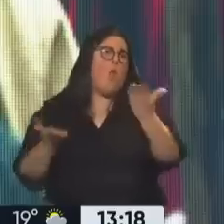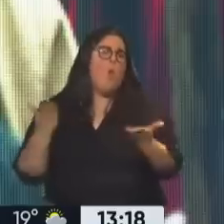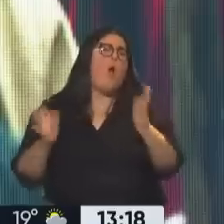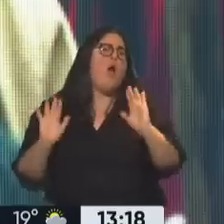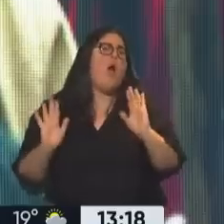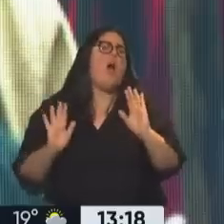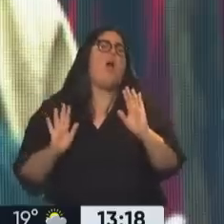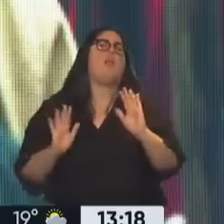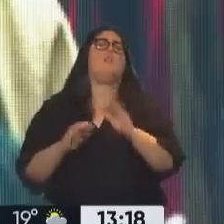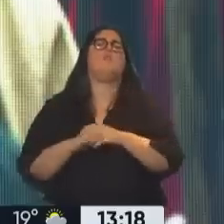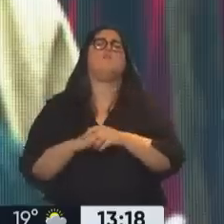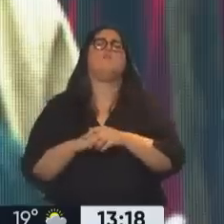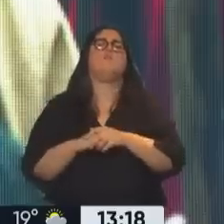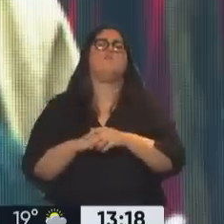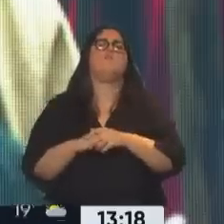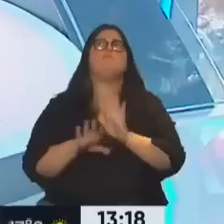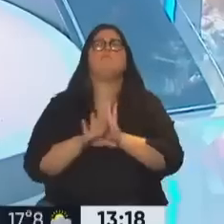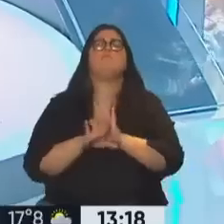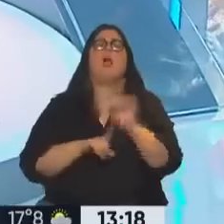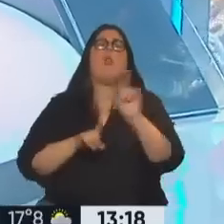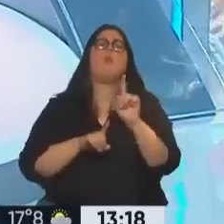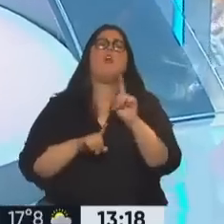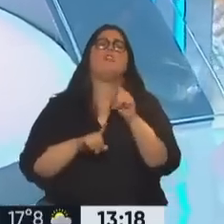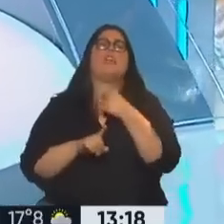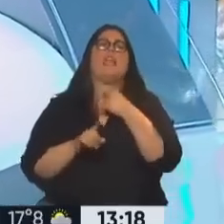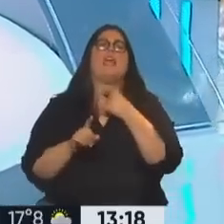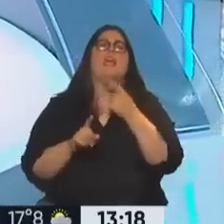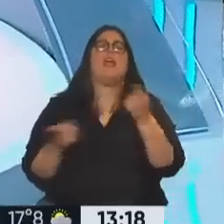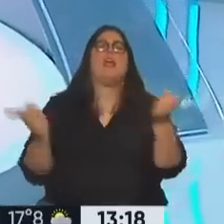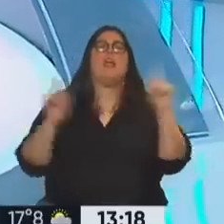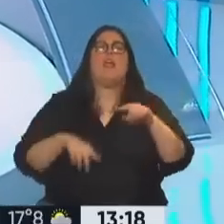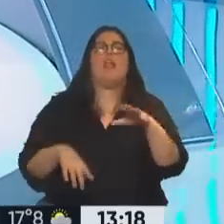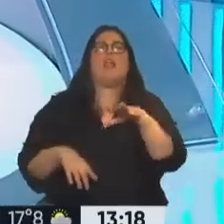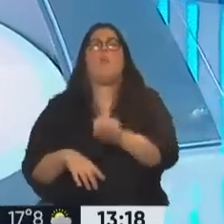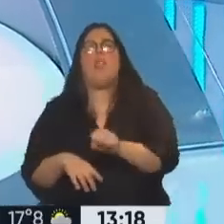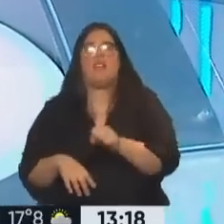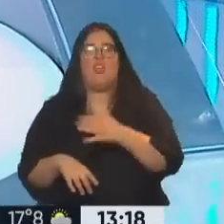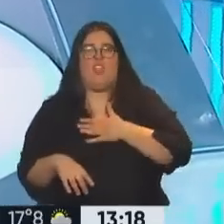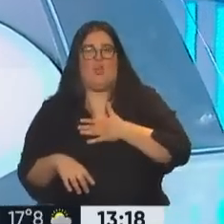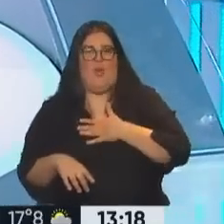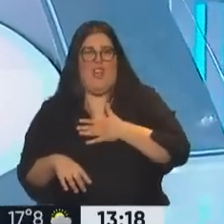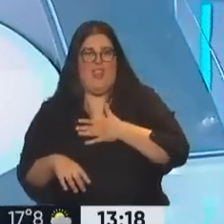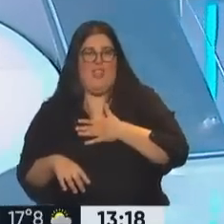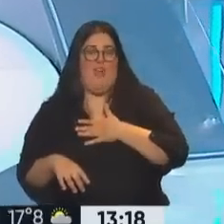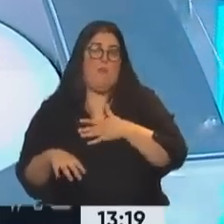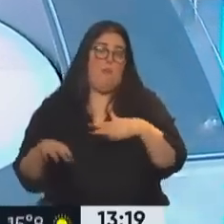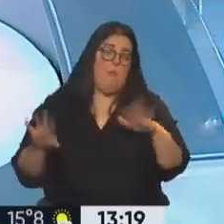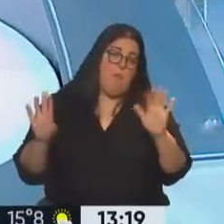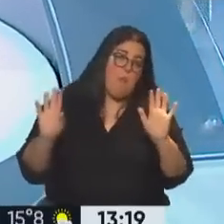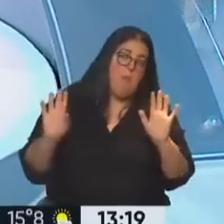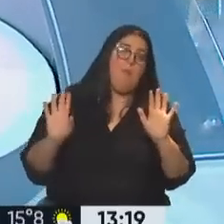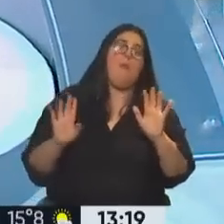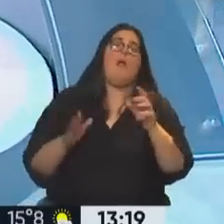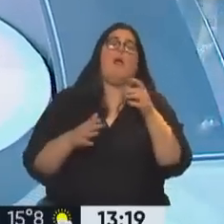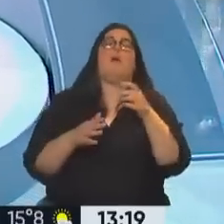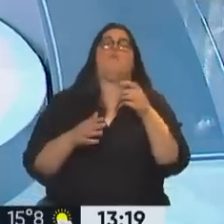algunas banderas de reconquistas o de recuperación de la soberanía. Eso puede ser una opinión. Pero bueno,